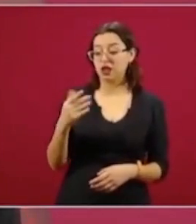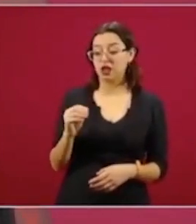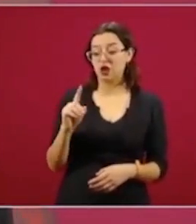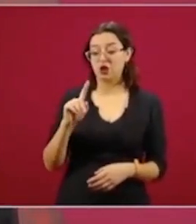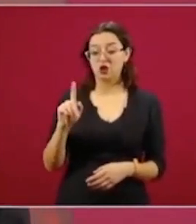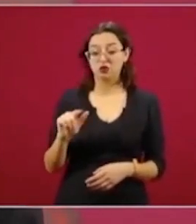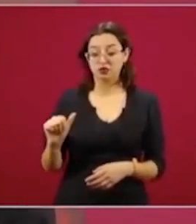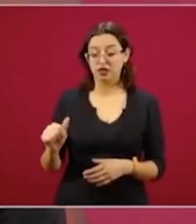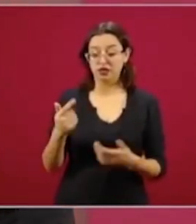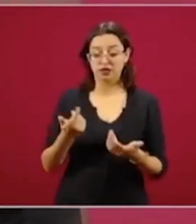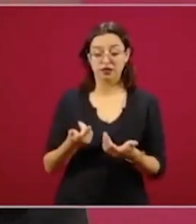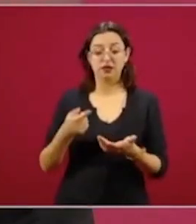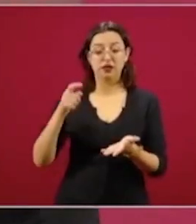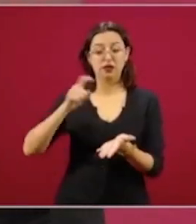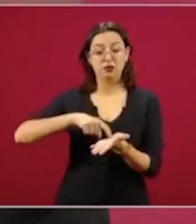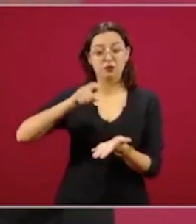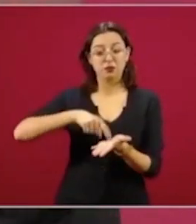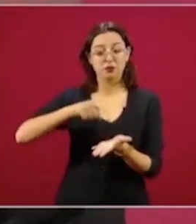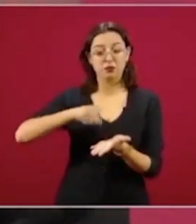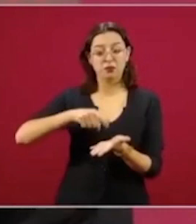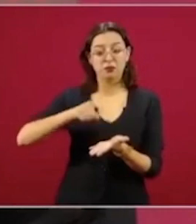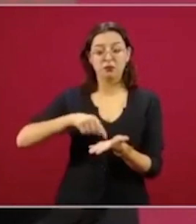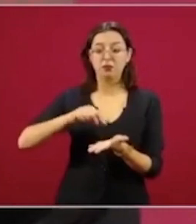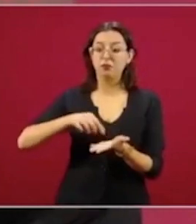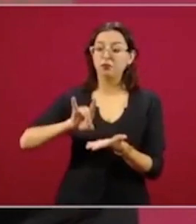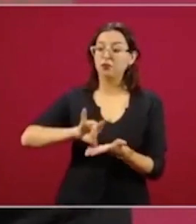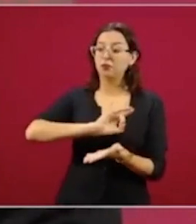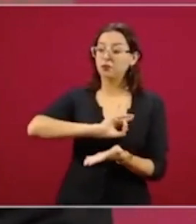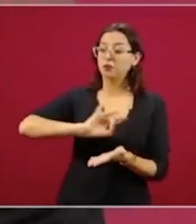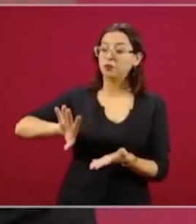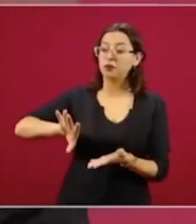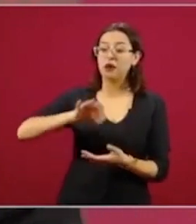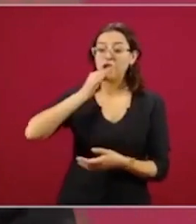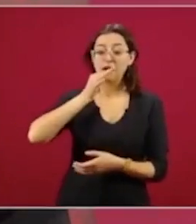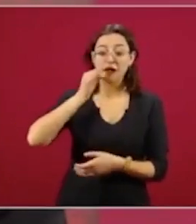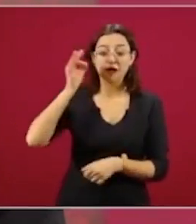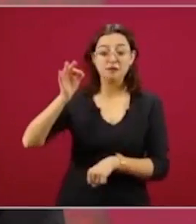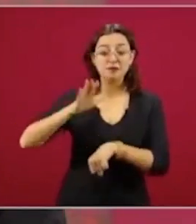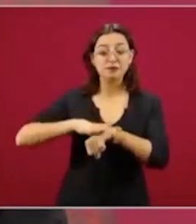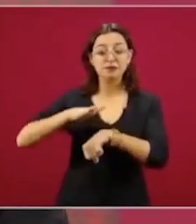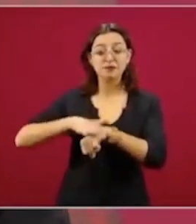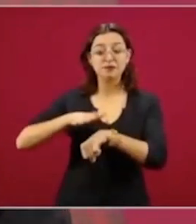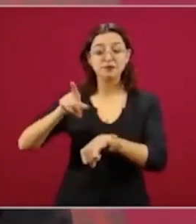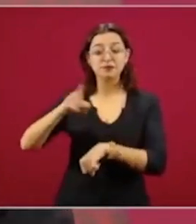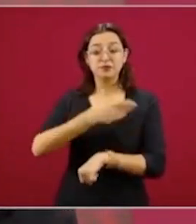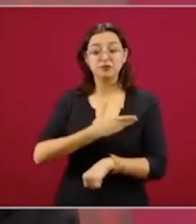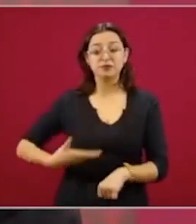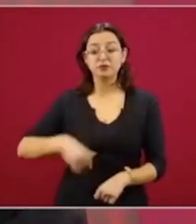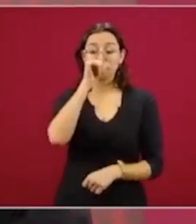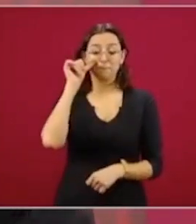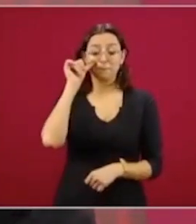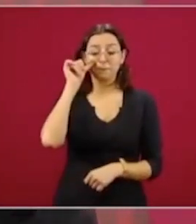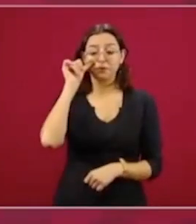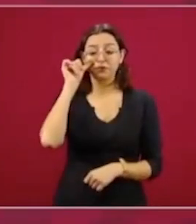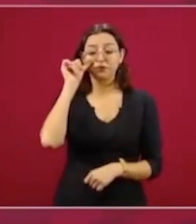para informarle, notificarle al presidente Juárez